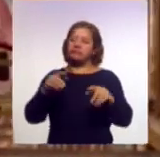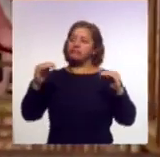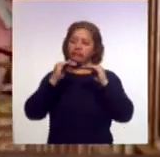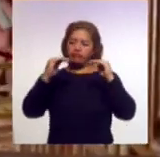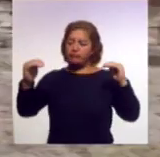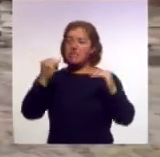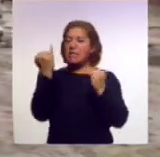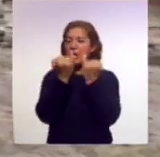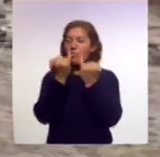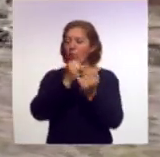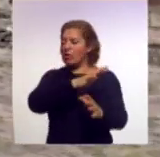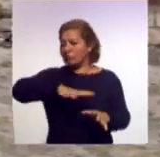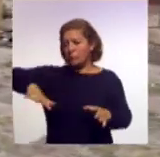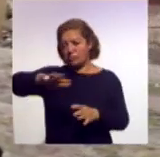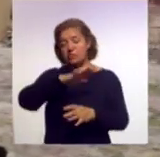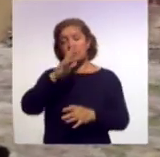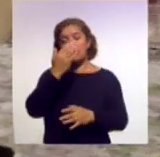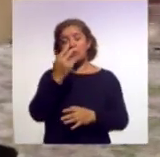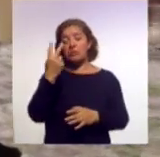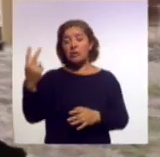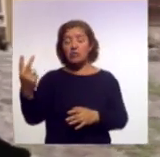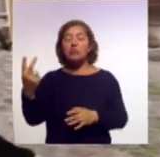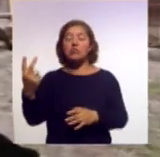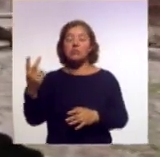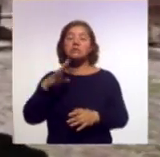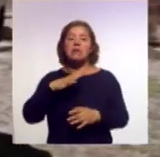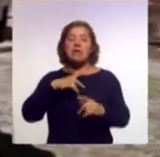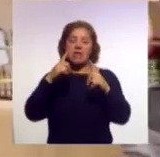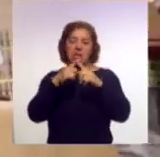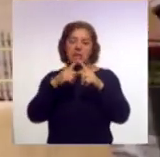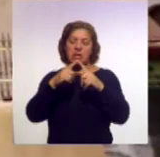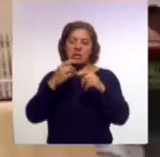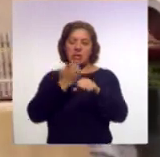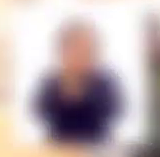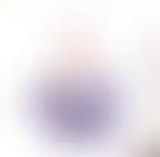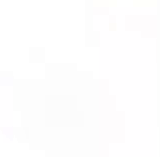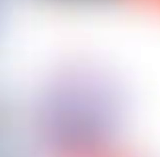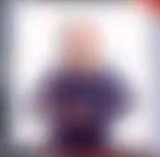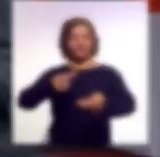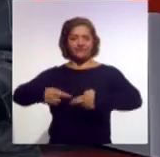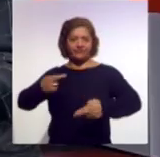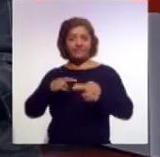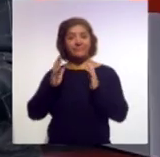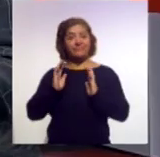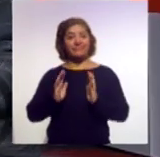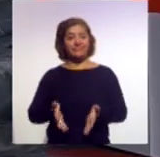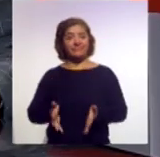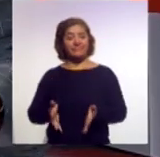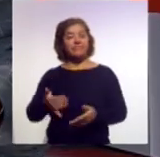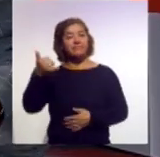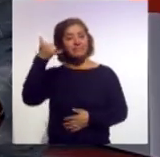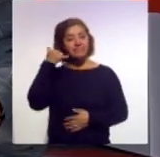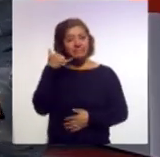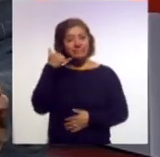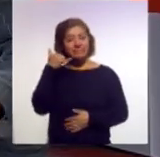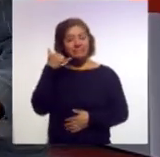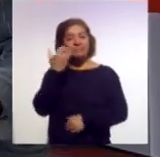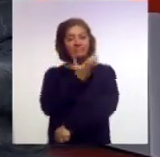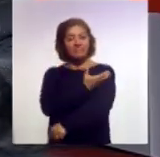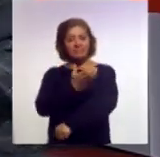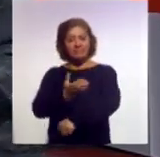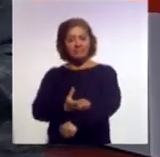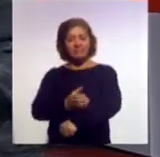bienes muebles que integran el patrimonio sacro del Estado. Edith López, Ahora Noticias. Mire, está en la línea telefónica nuestra